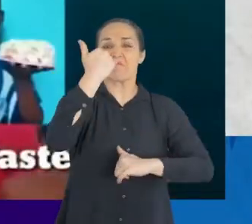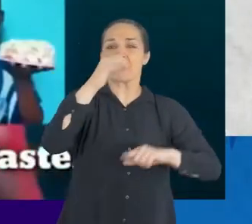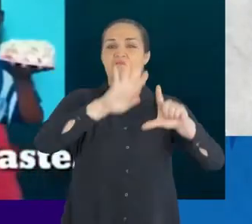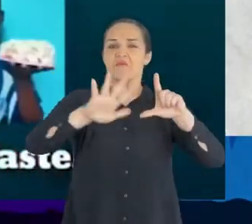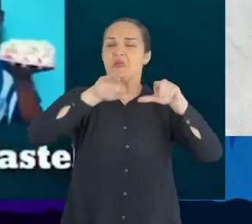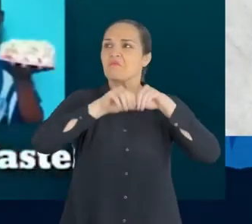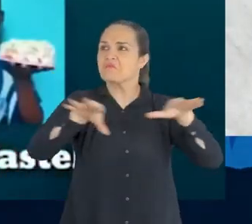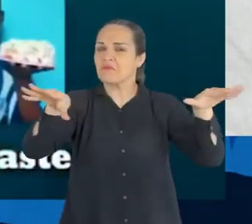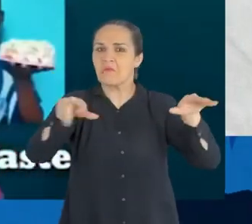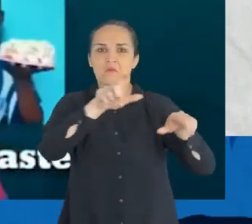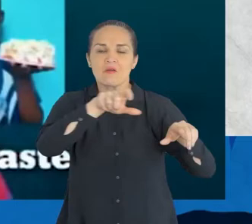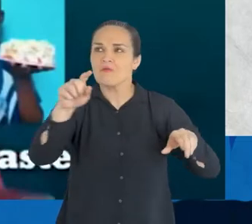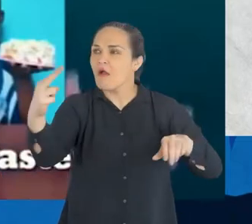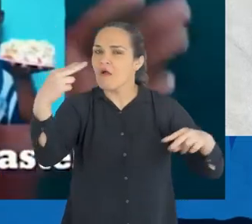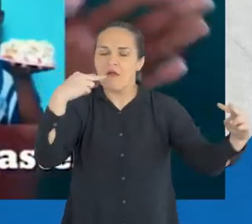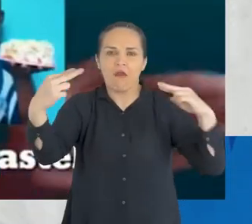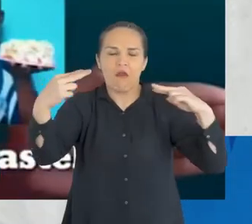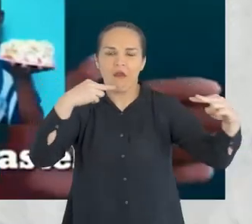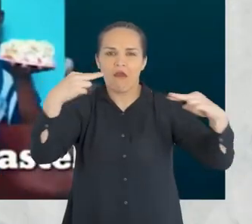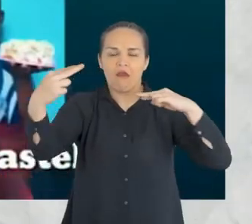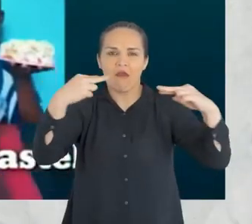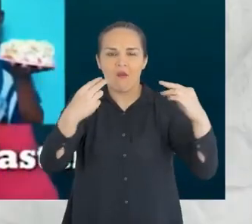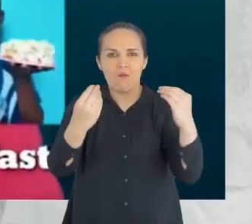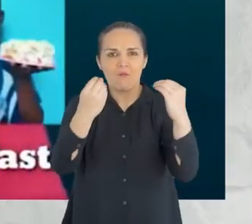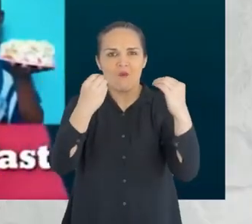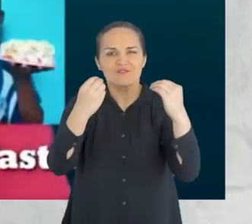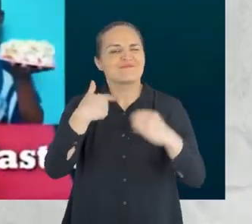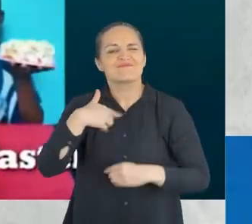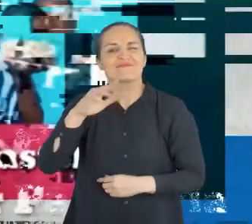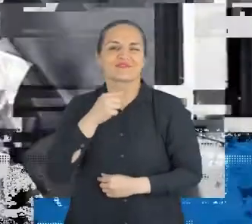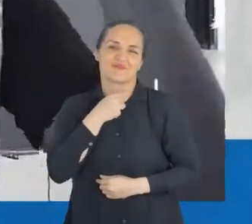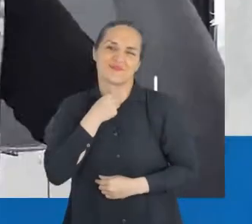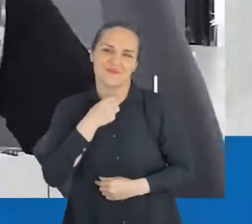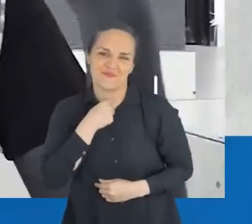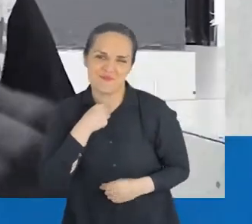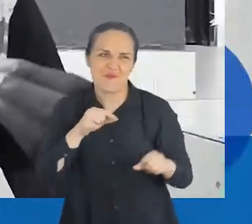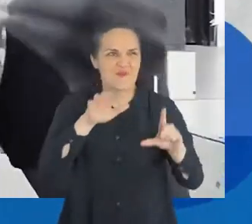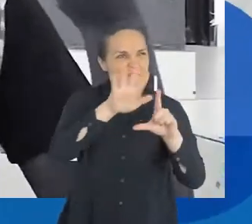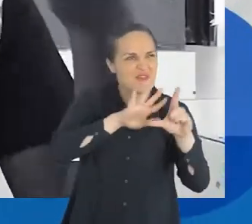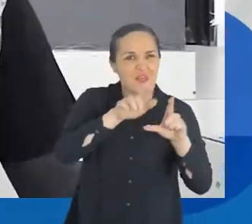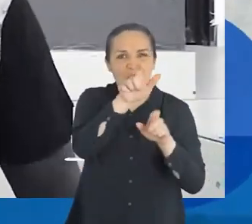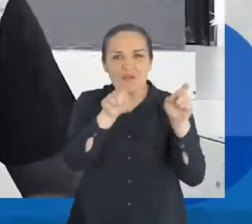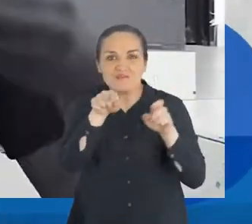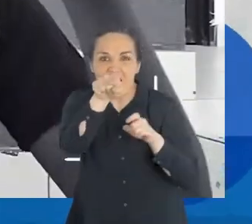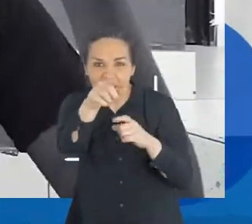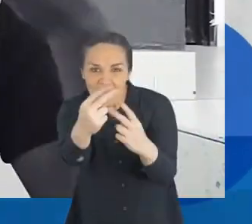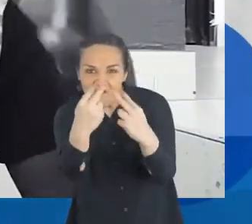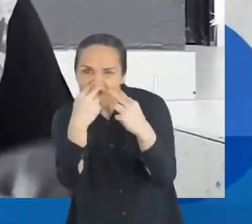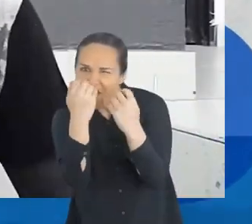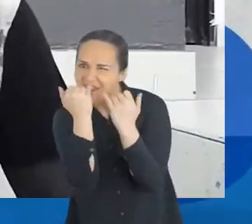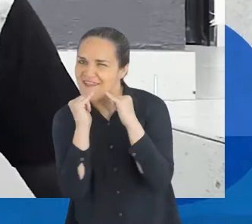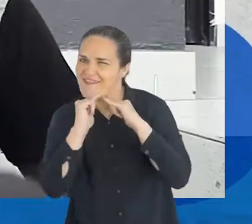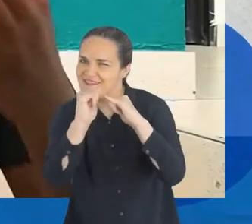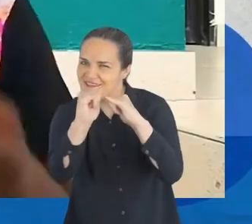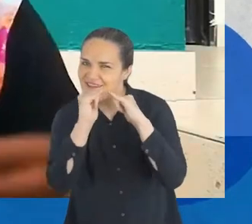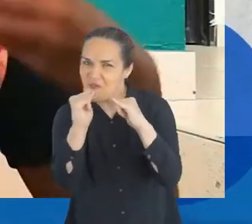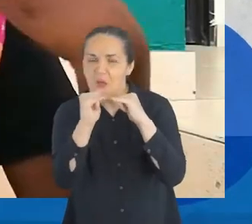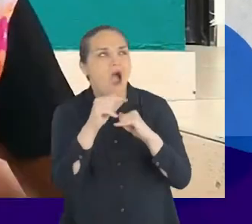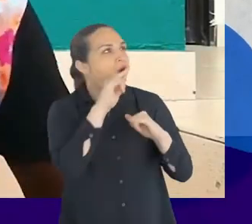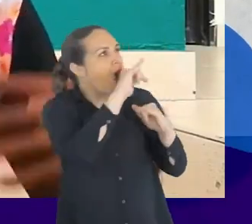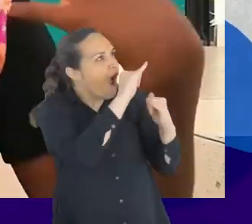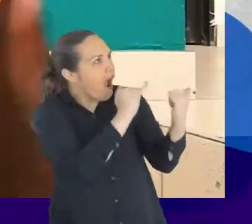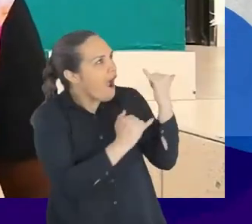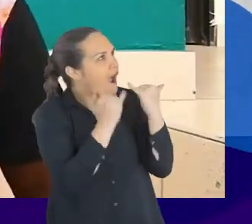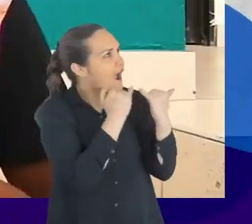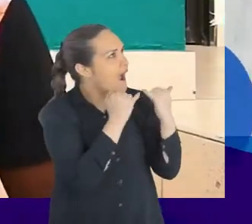el video tuvo muchísimas reproducciones. Mi estilo de video es el humor, cosas con las que las personas se identifiquen, cosas que pasan en el día